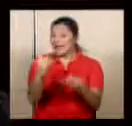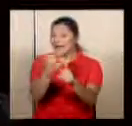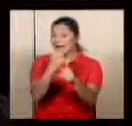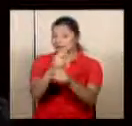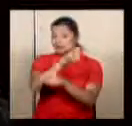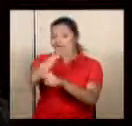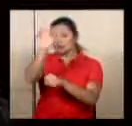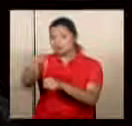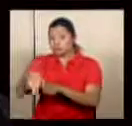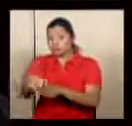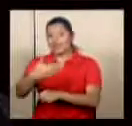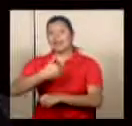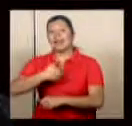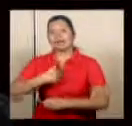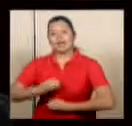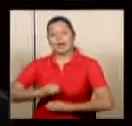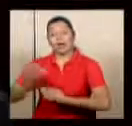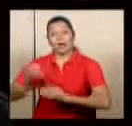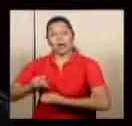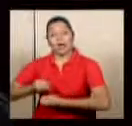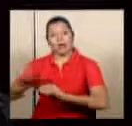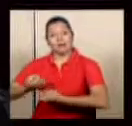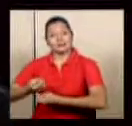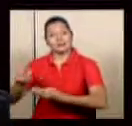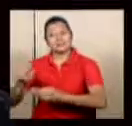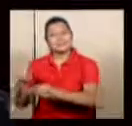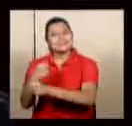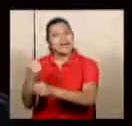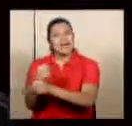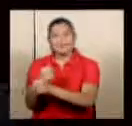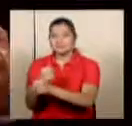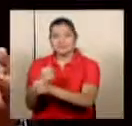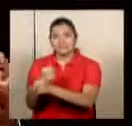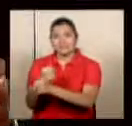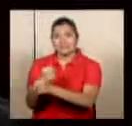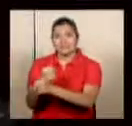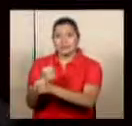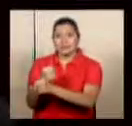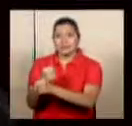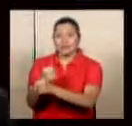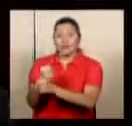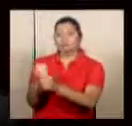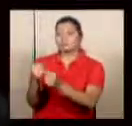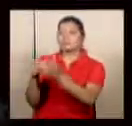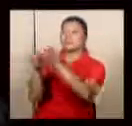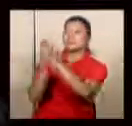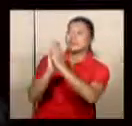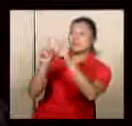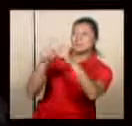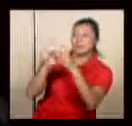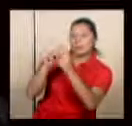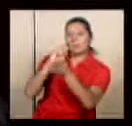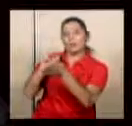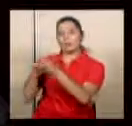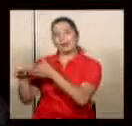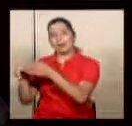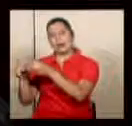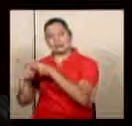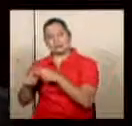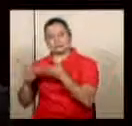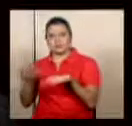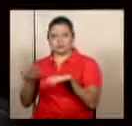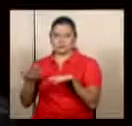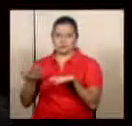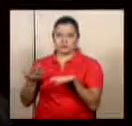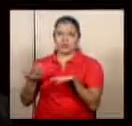haya gastos que se están realizando con deuda para pagar deuda, por ejemplo, o gastos que se están realizando con deuda para